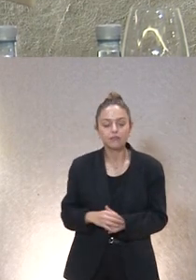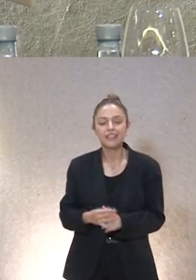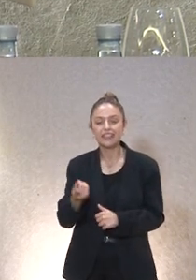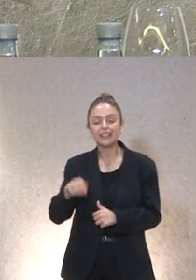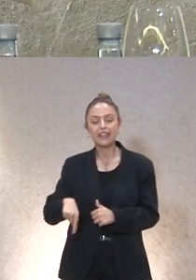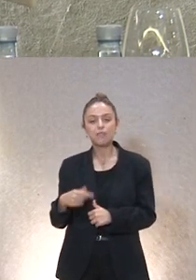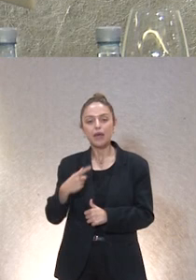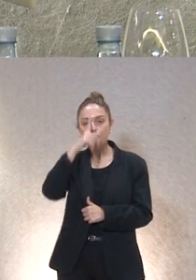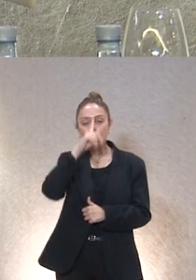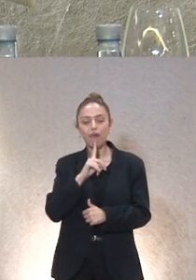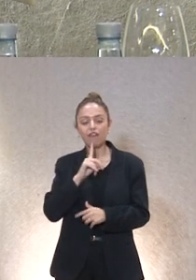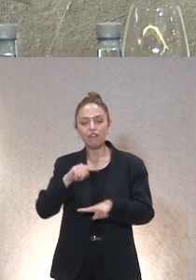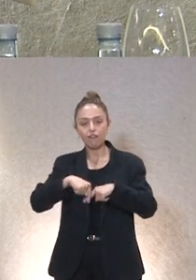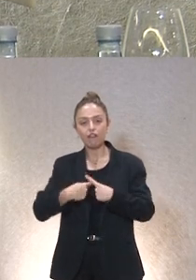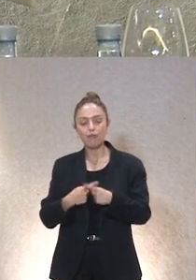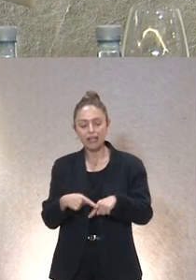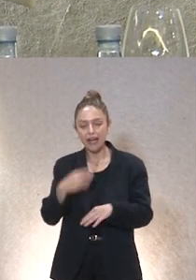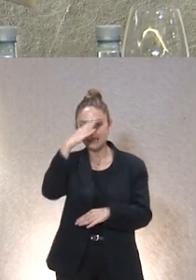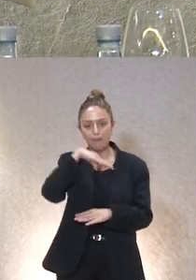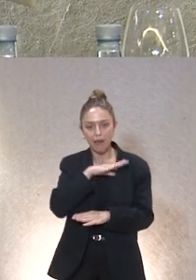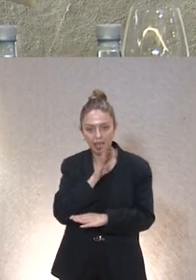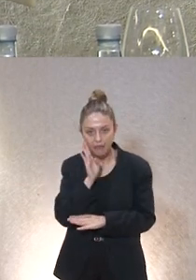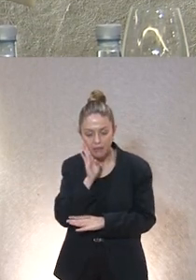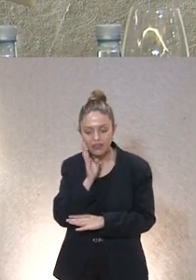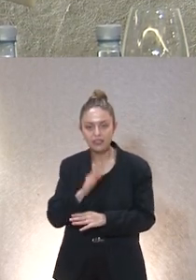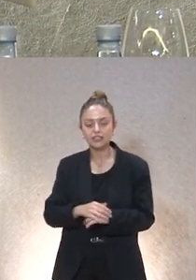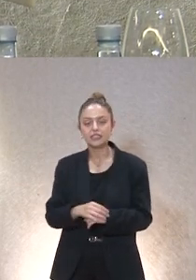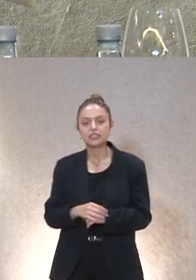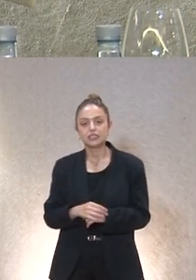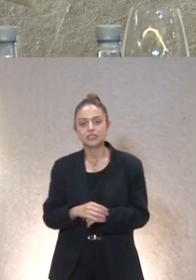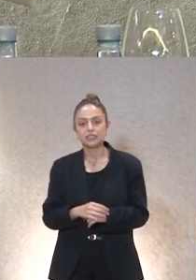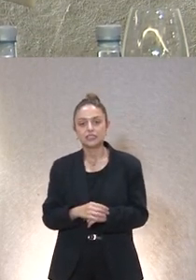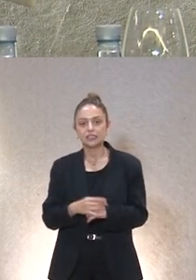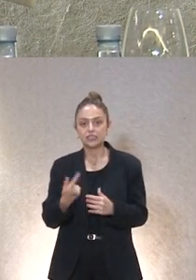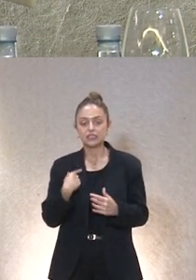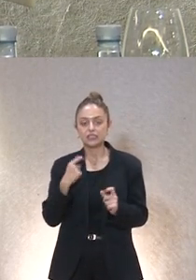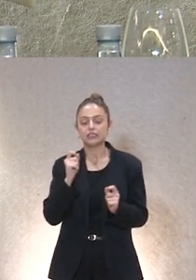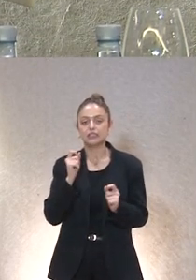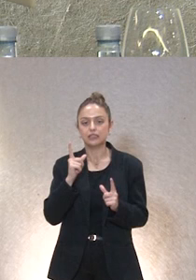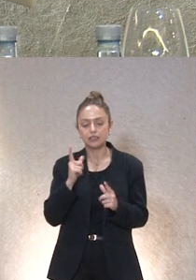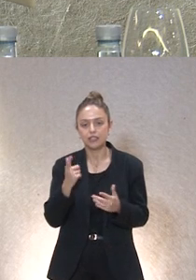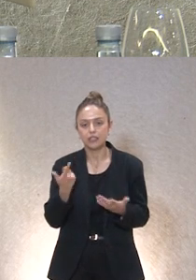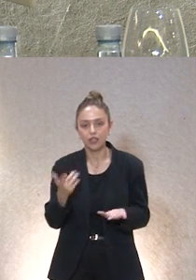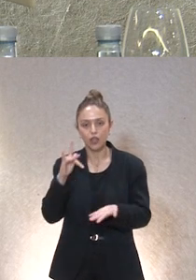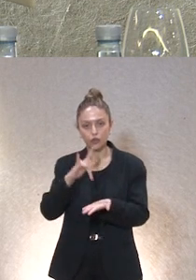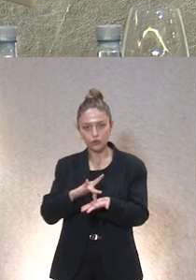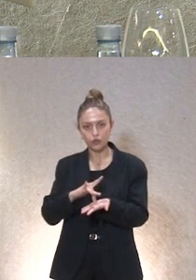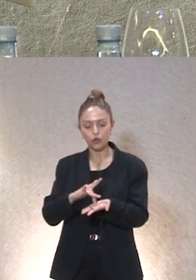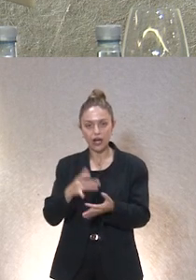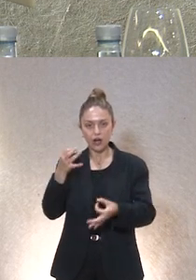perfiles de familiares padres madres que se han demenciado y en algún momento pues